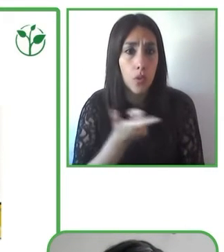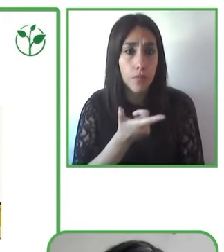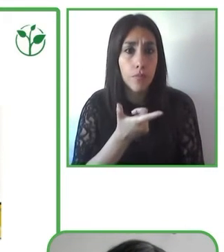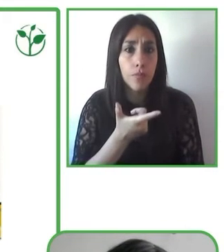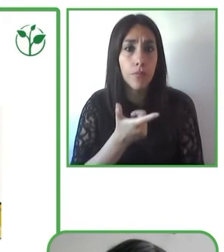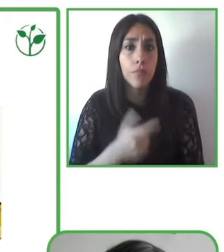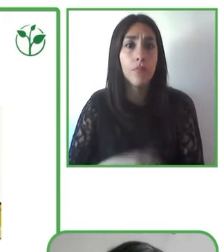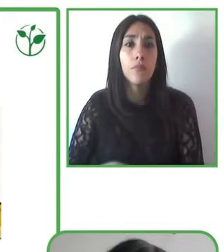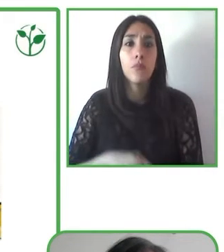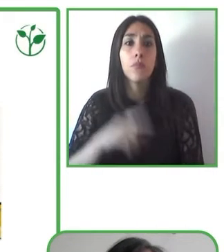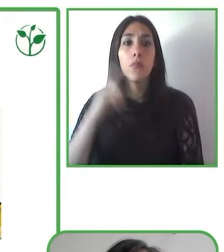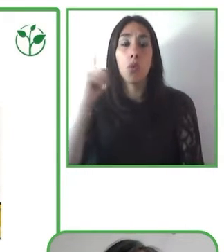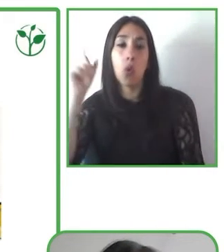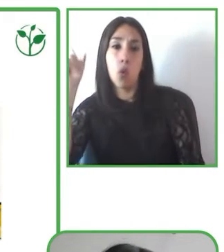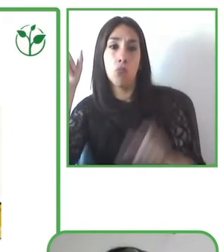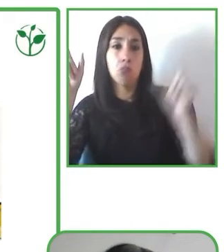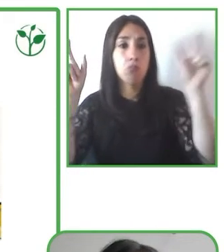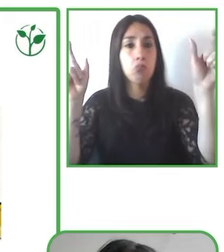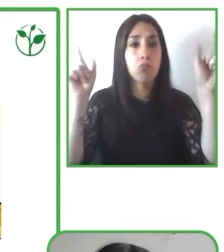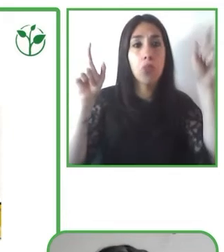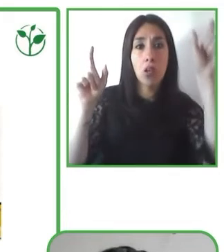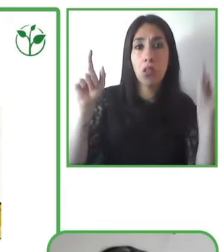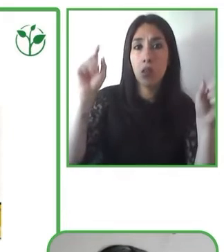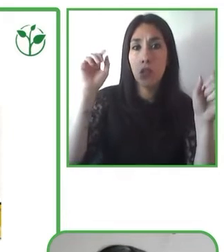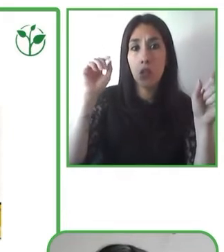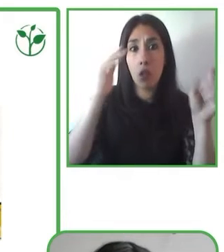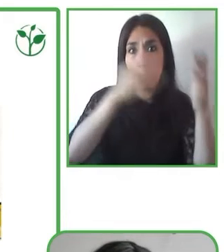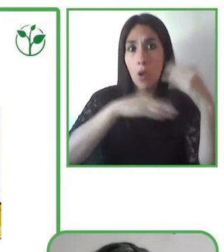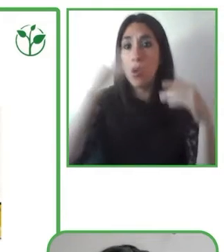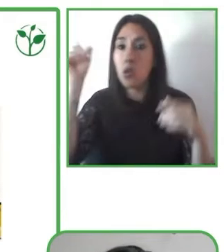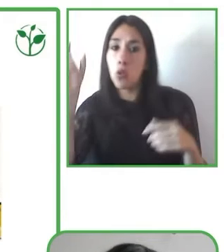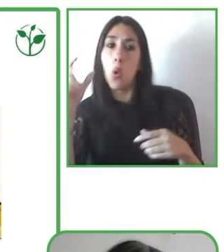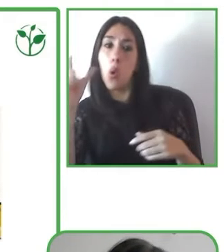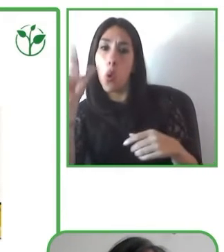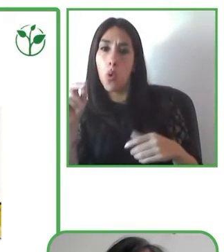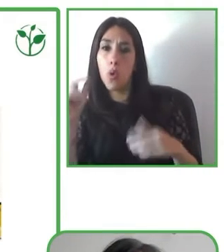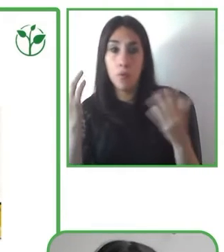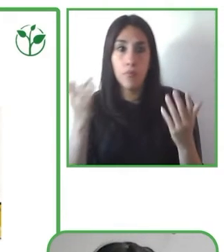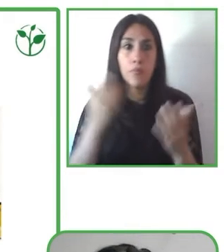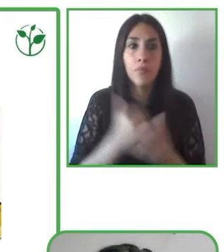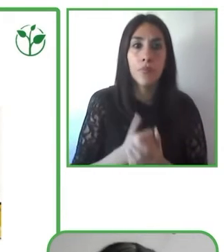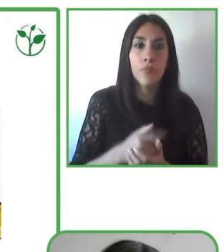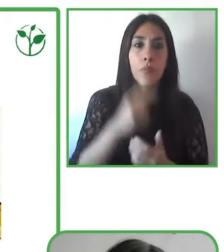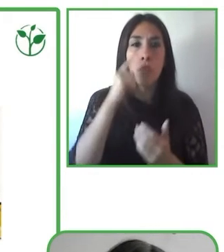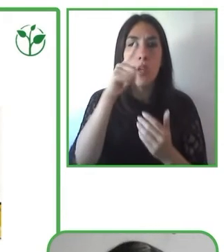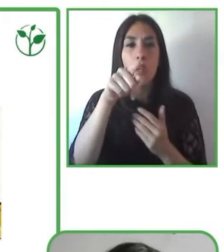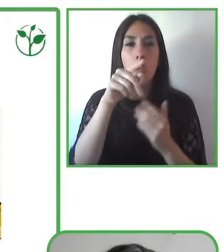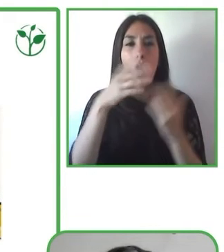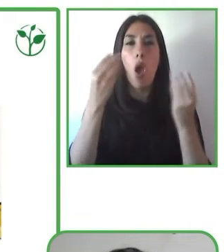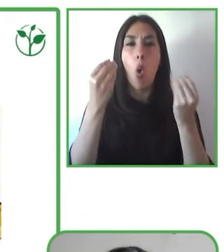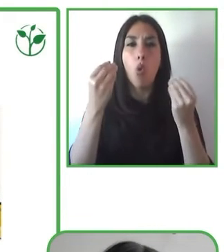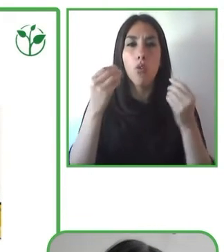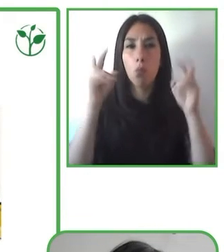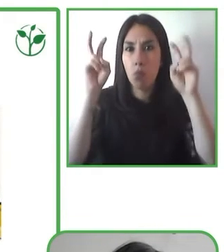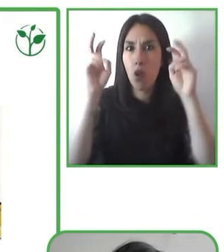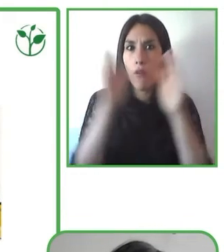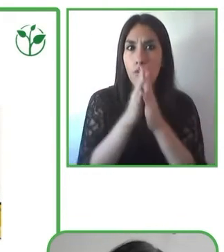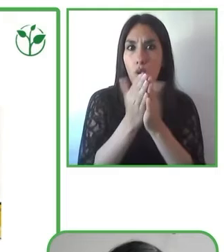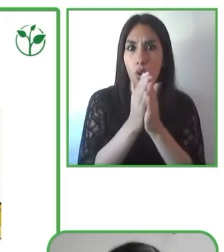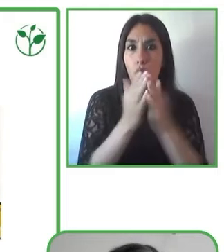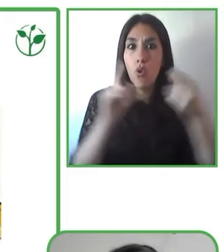y desarrollando contan con los recursos de texto, narración, audiodescripción,